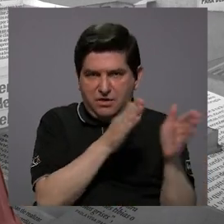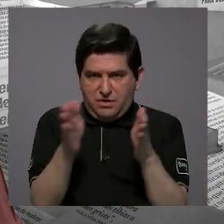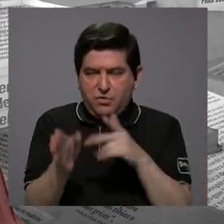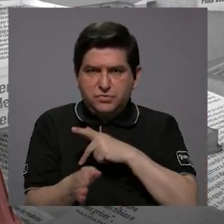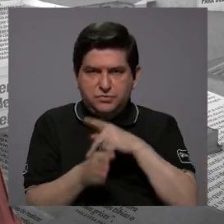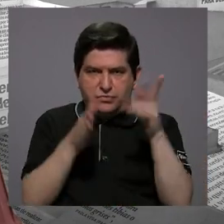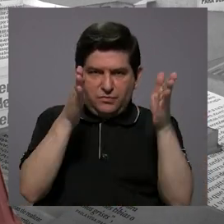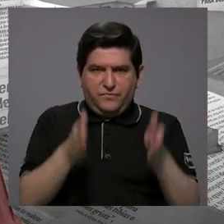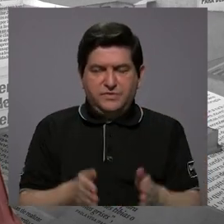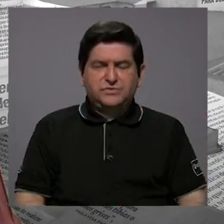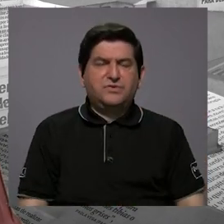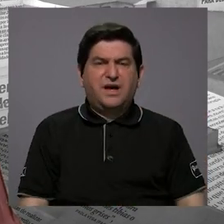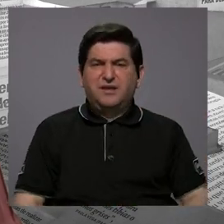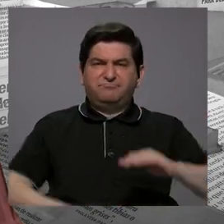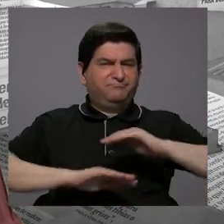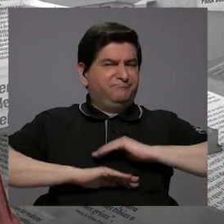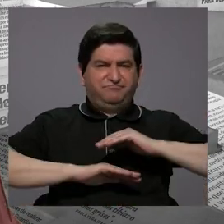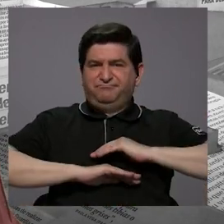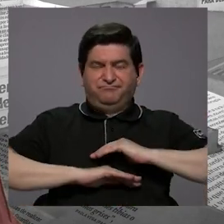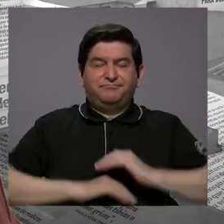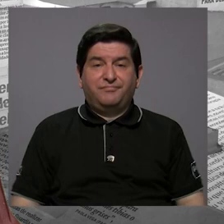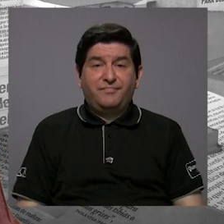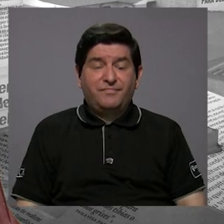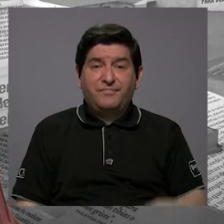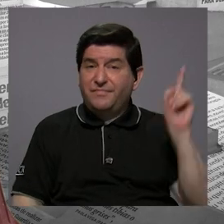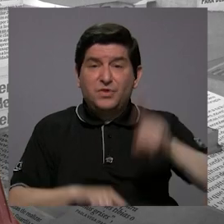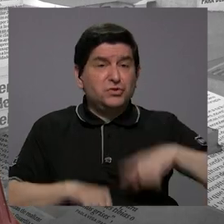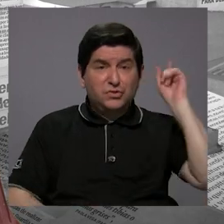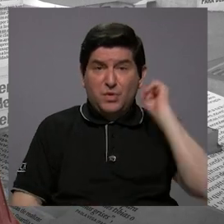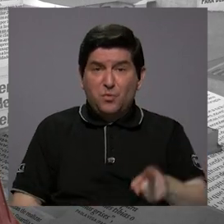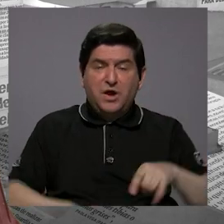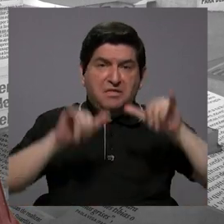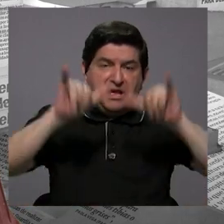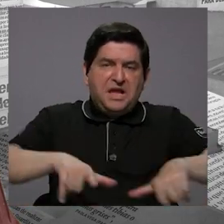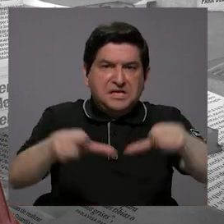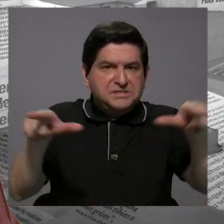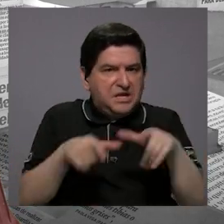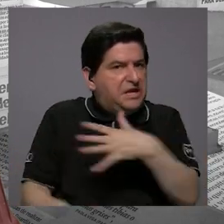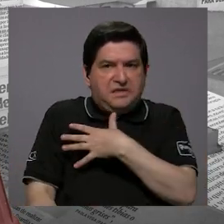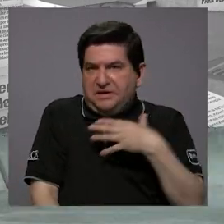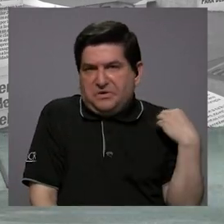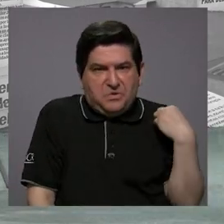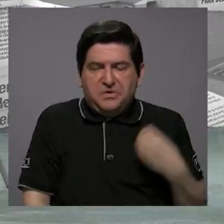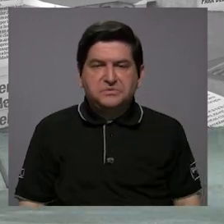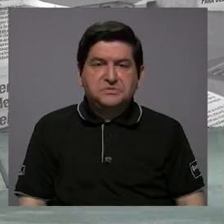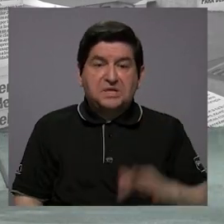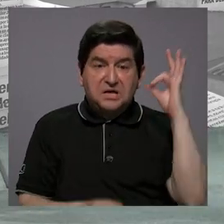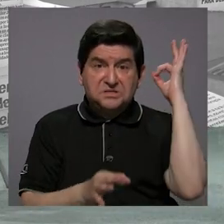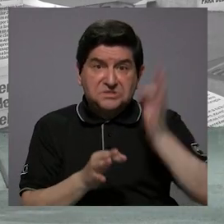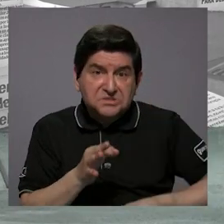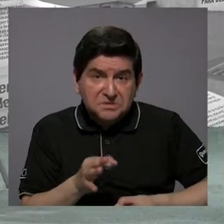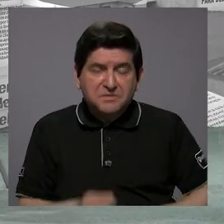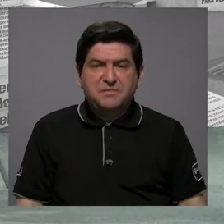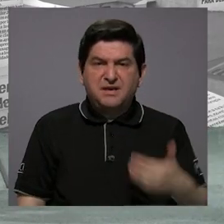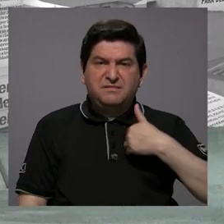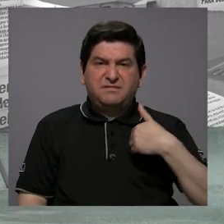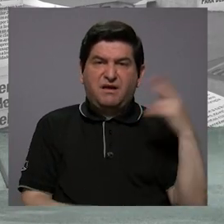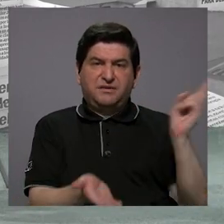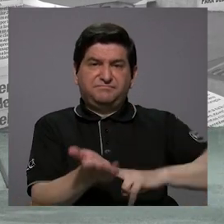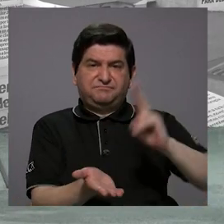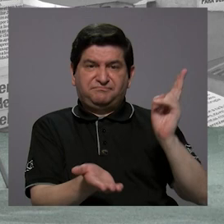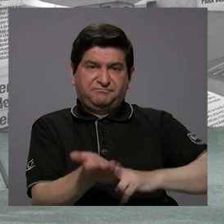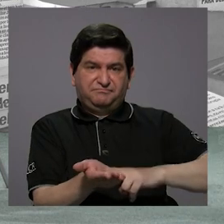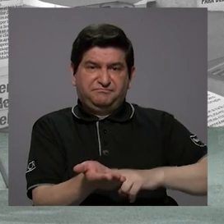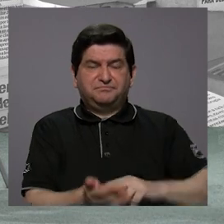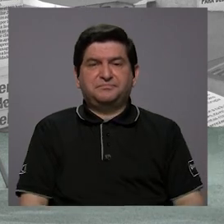Y si ese profesional no está a gusto, pues no hay forma de obligarlo a que se quede en un lugar donde no le gusta. Simplemente si tiene un contrato,